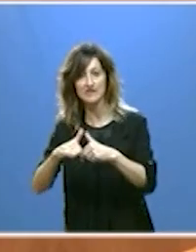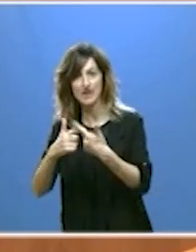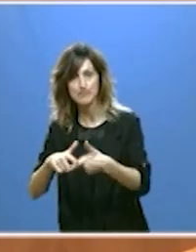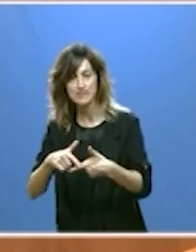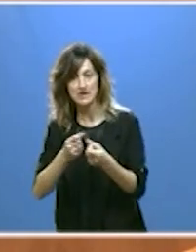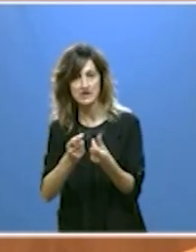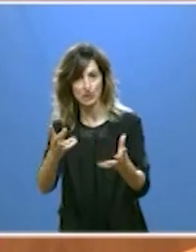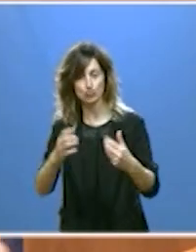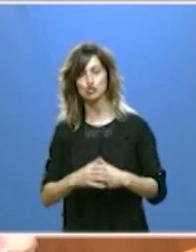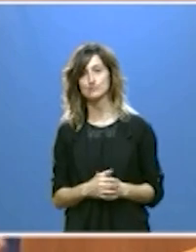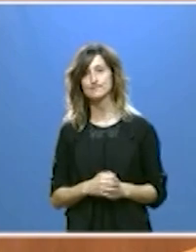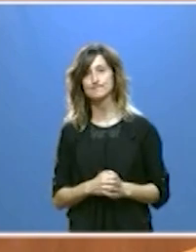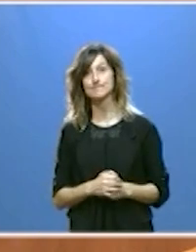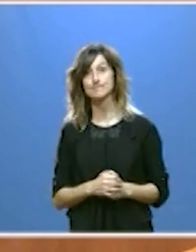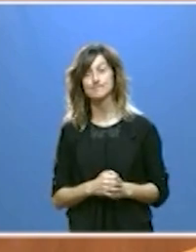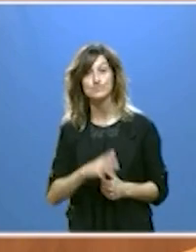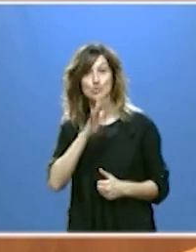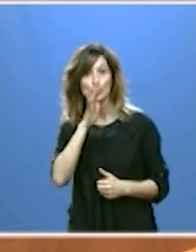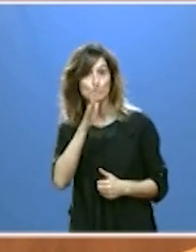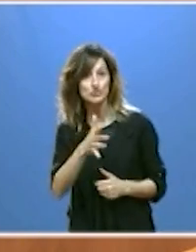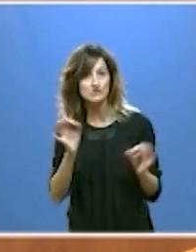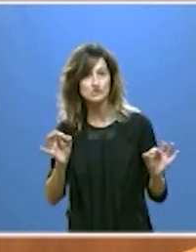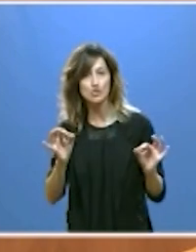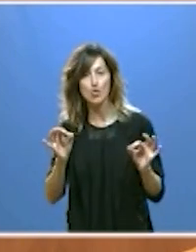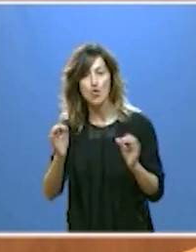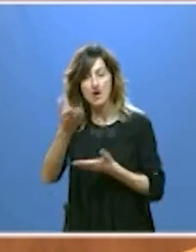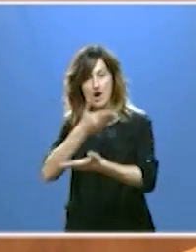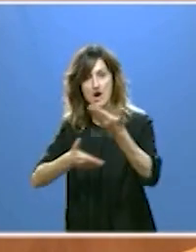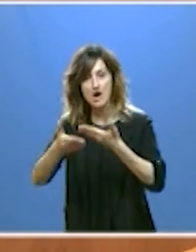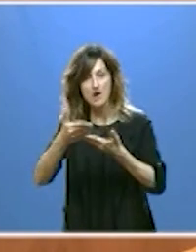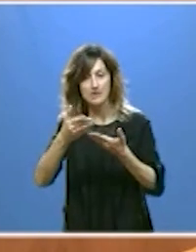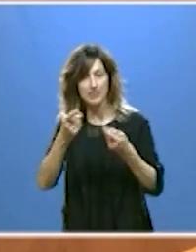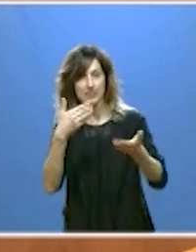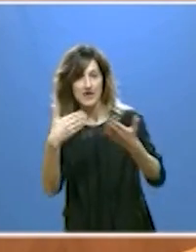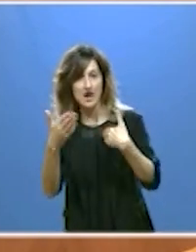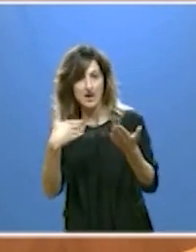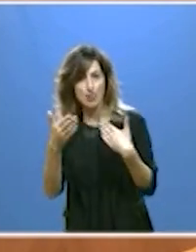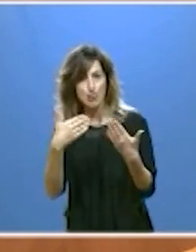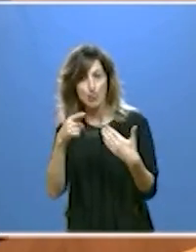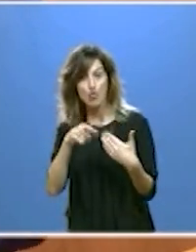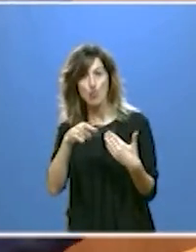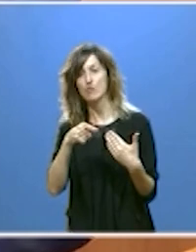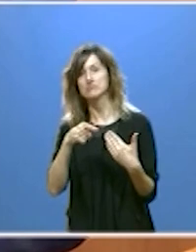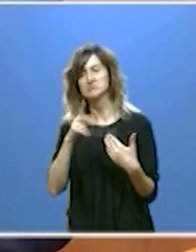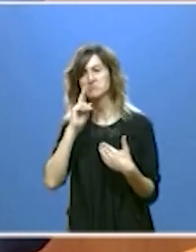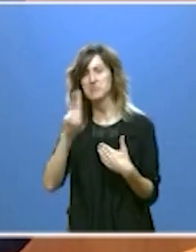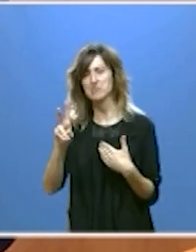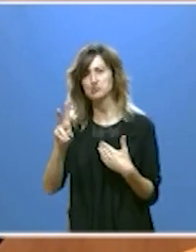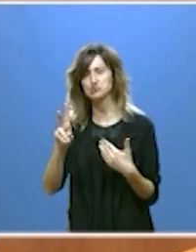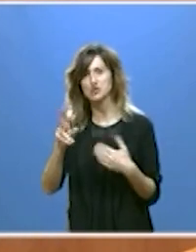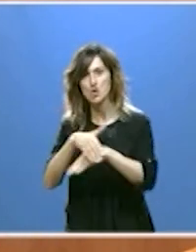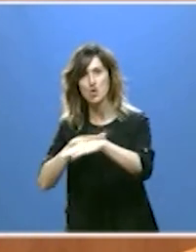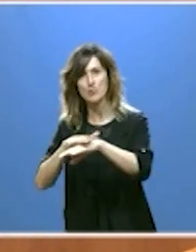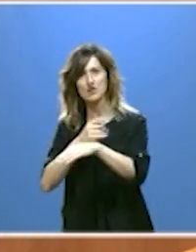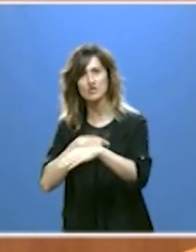entre otros. Es precisamente la coordinación y el diálogo lo que hemos echado en falta por parte